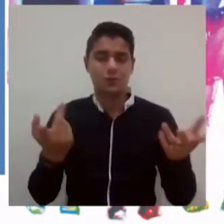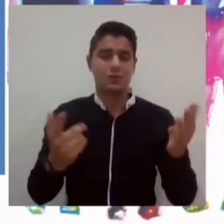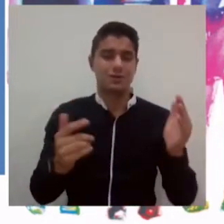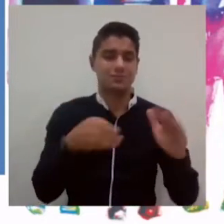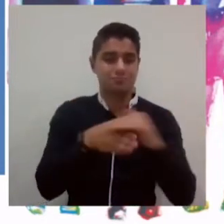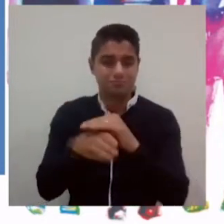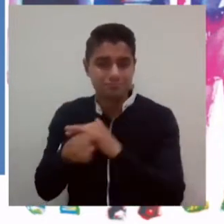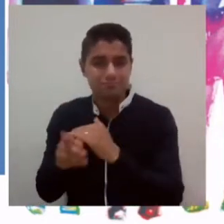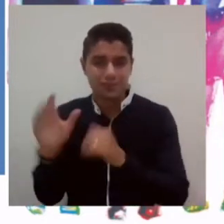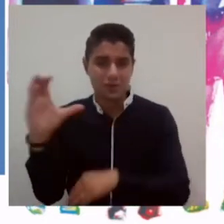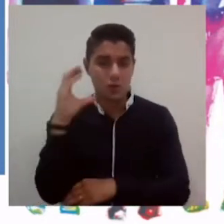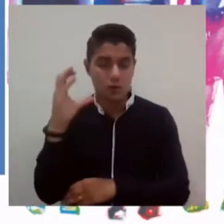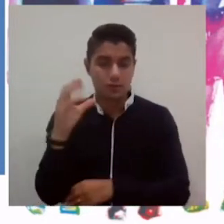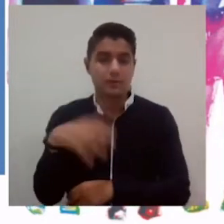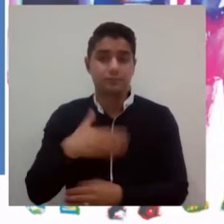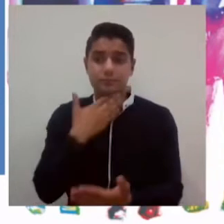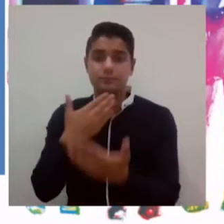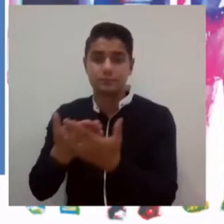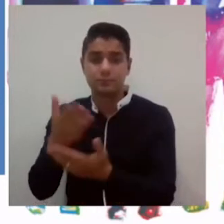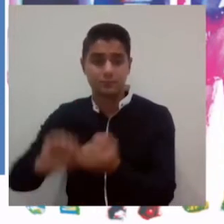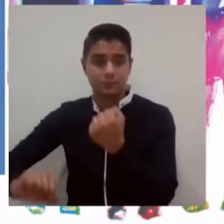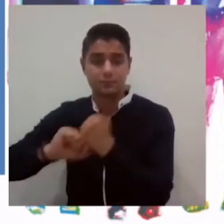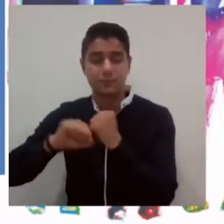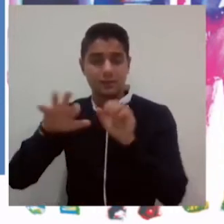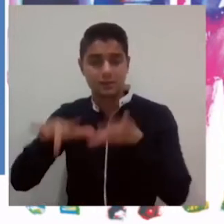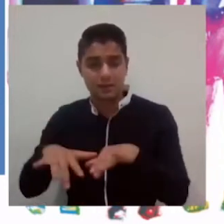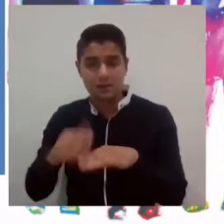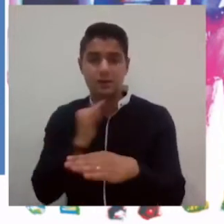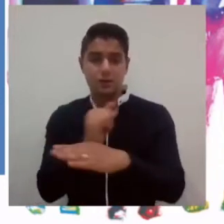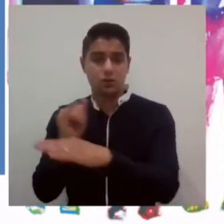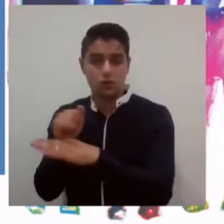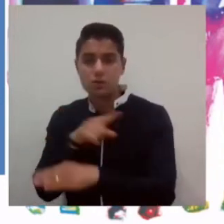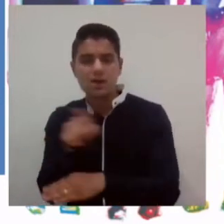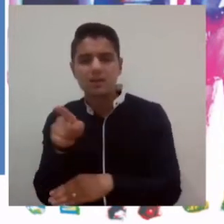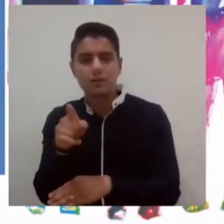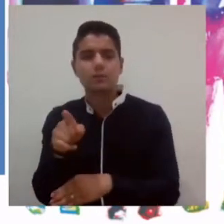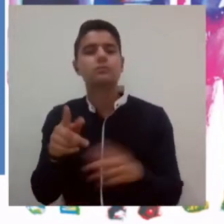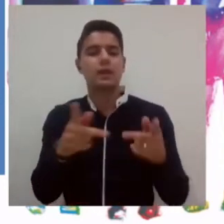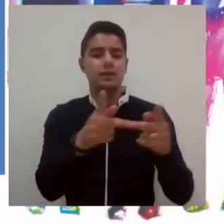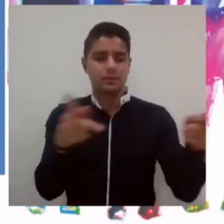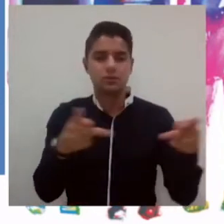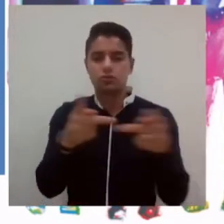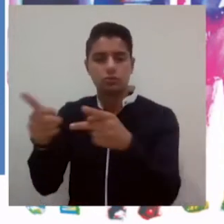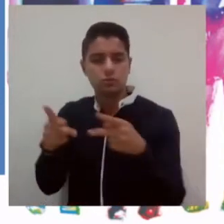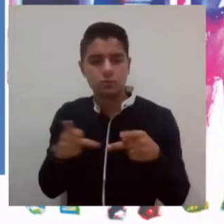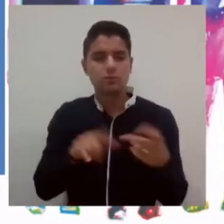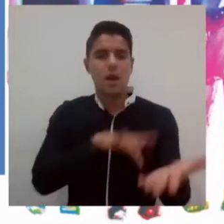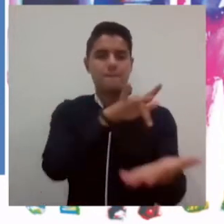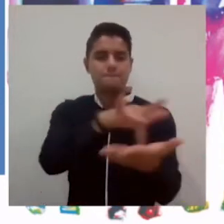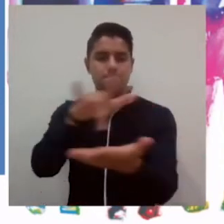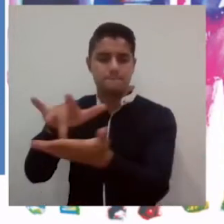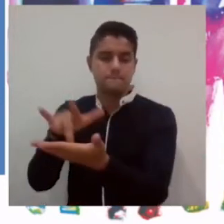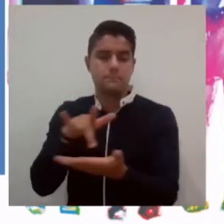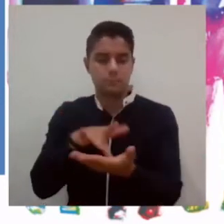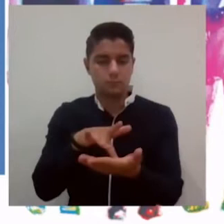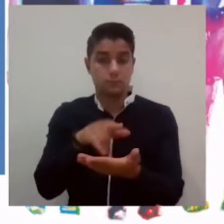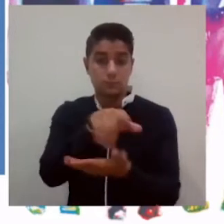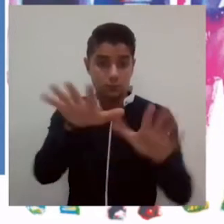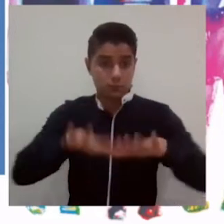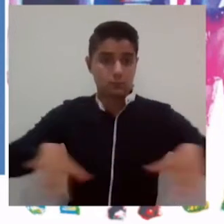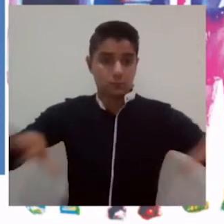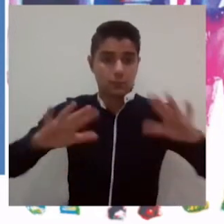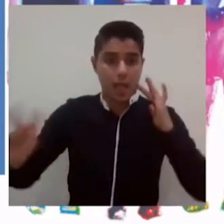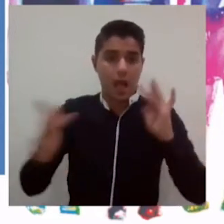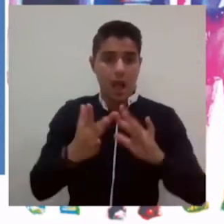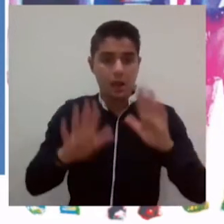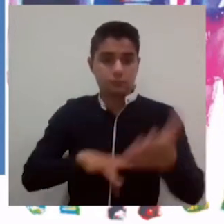secretarías e instituciones educativas, se habilitaron unos sitios de aplicación adaptados para la presentación de pruebas electrónicas y